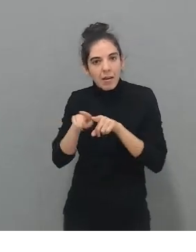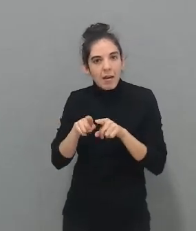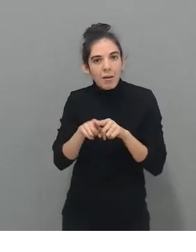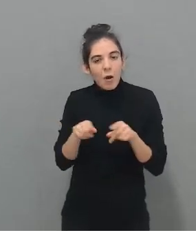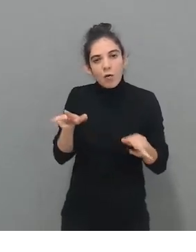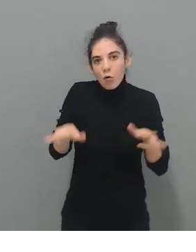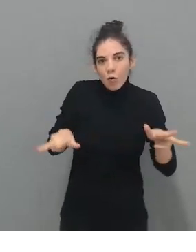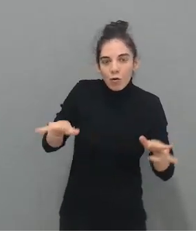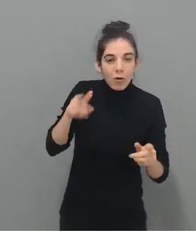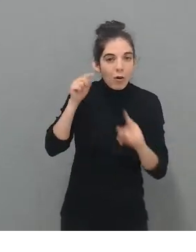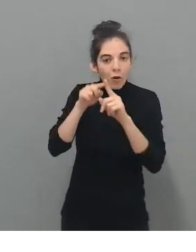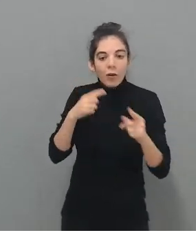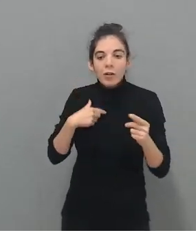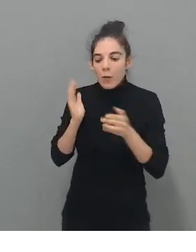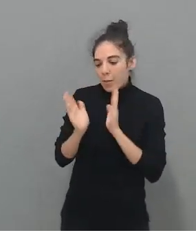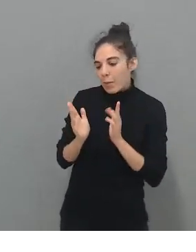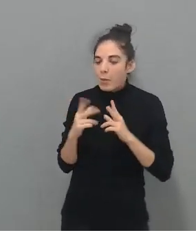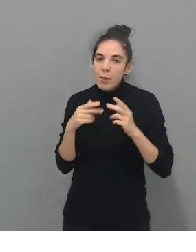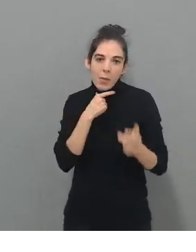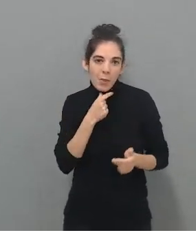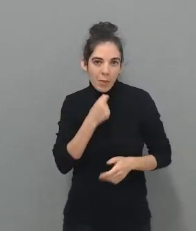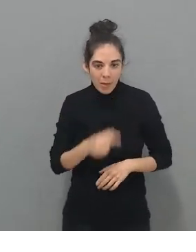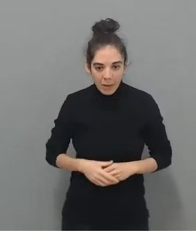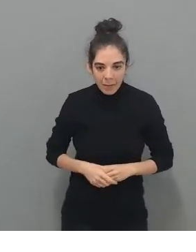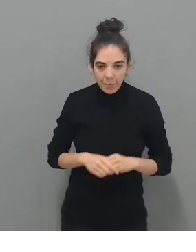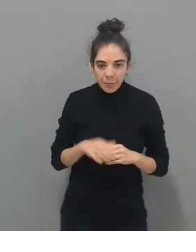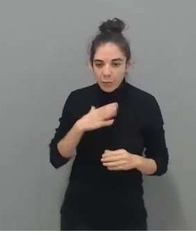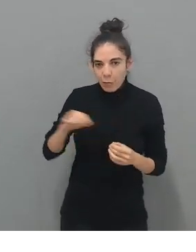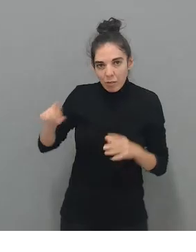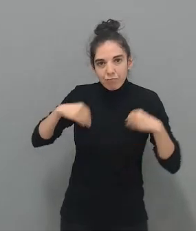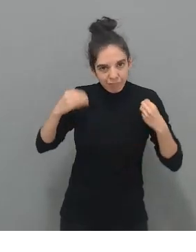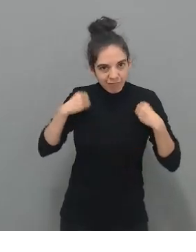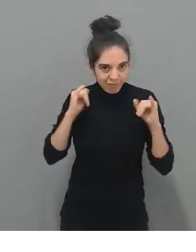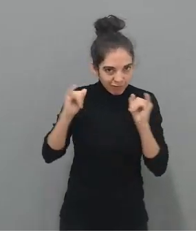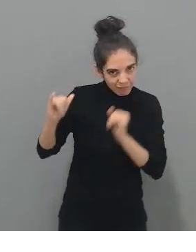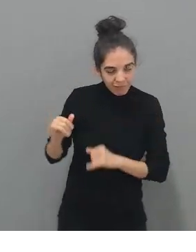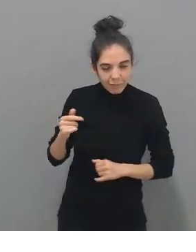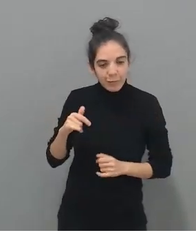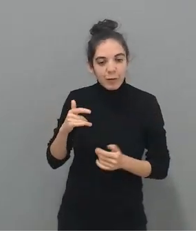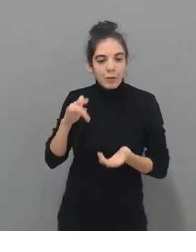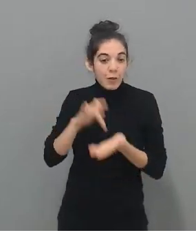fuese divertida y que se lo pasase bien en las horas que estábamos en terapia.